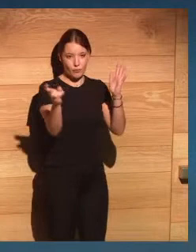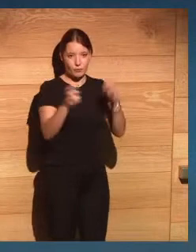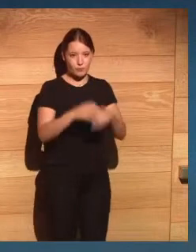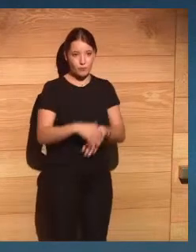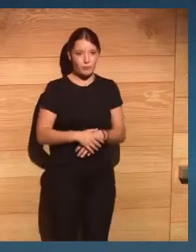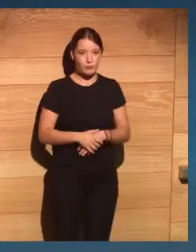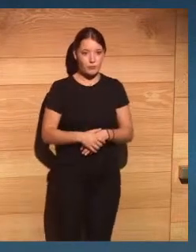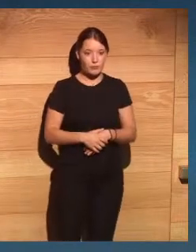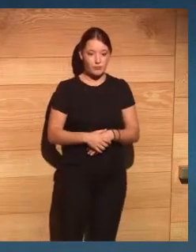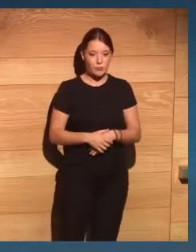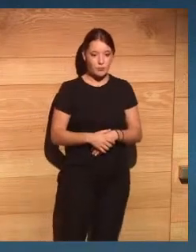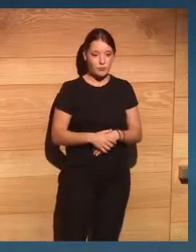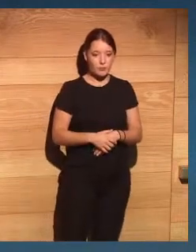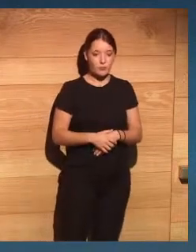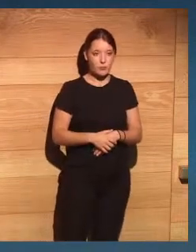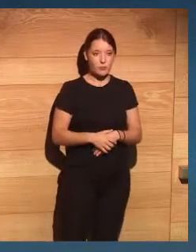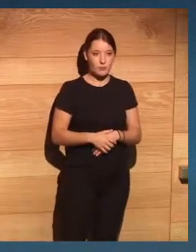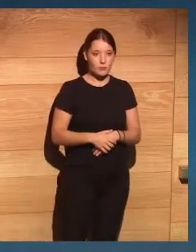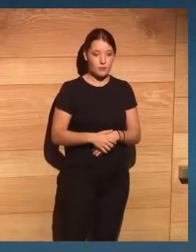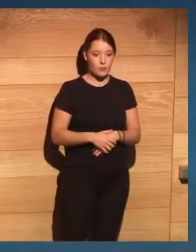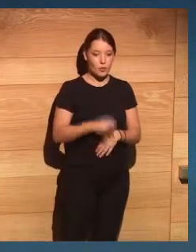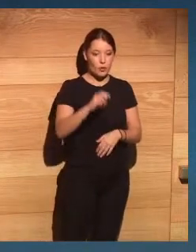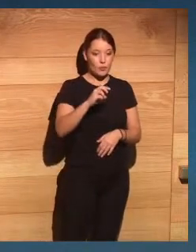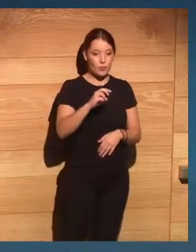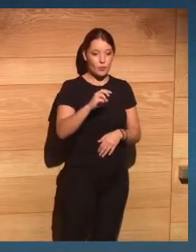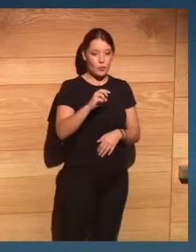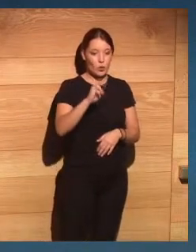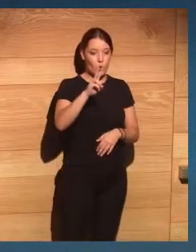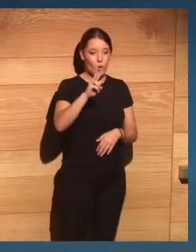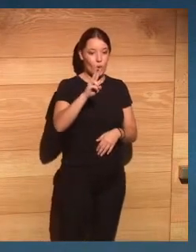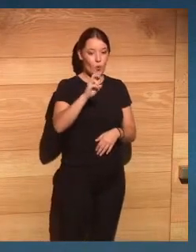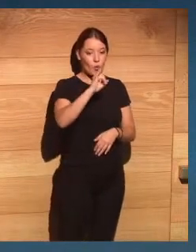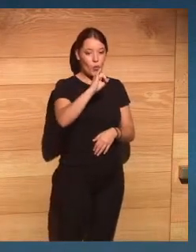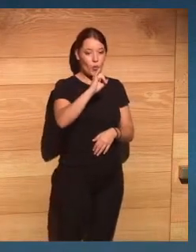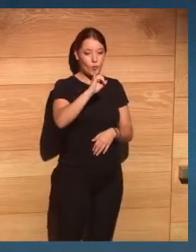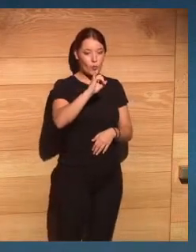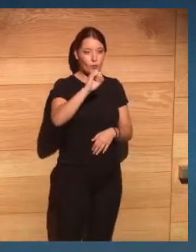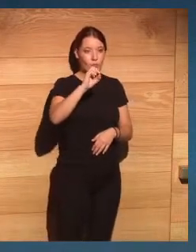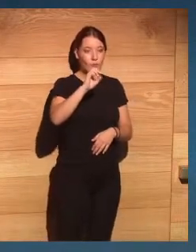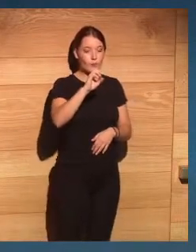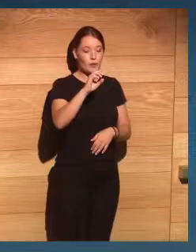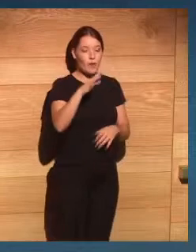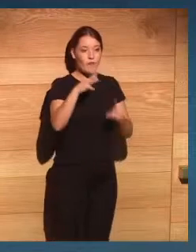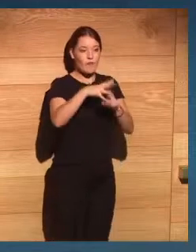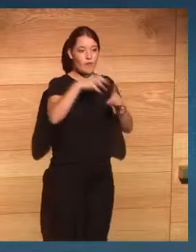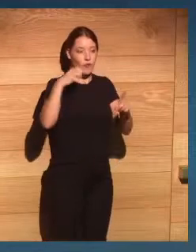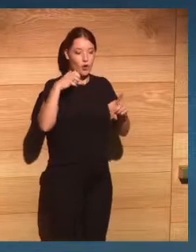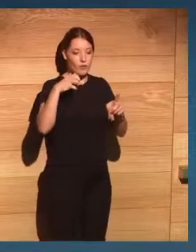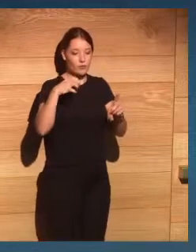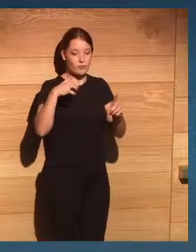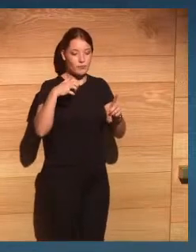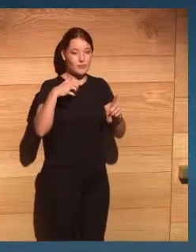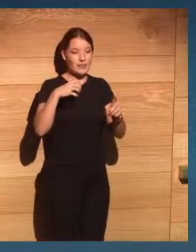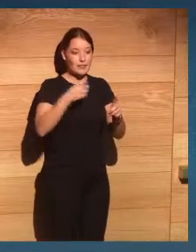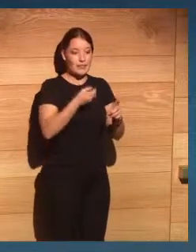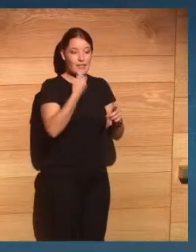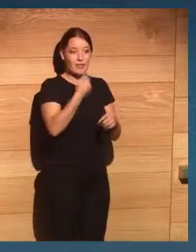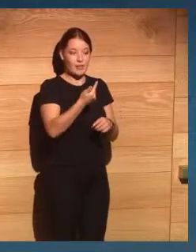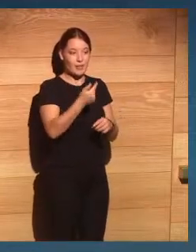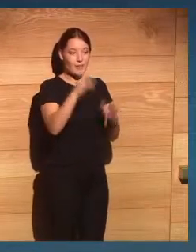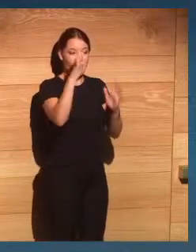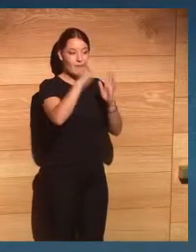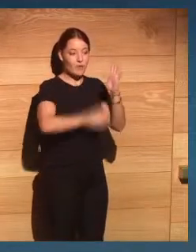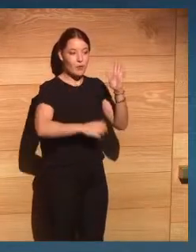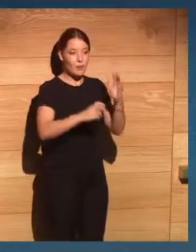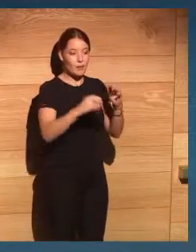Unión Europea de la OIT sobre todo que habla sobre la tecnología para el trabajo decente y el World Economic Forum que habla del informe del